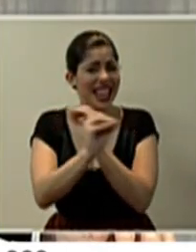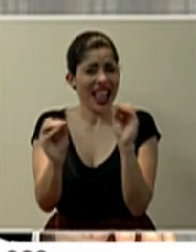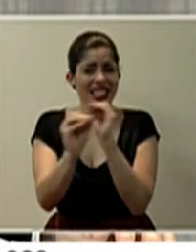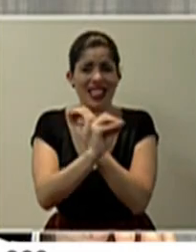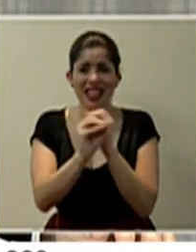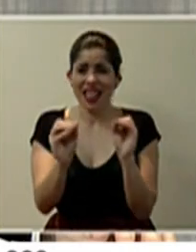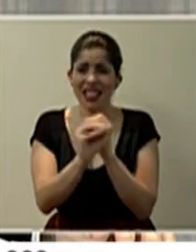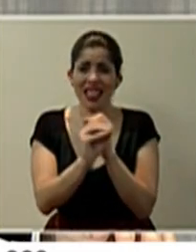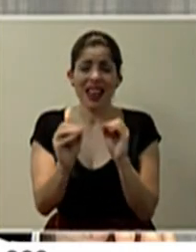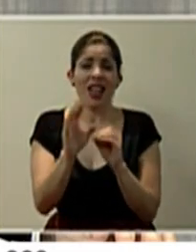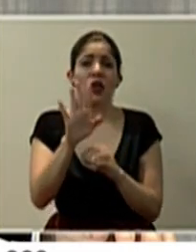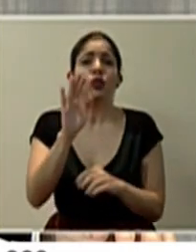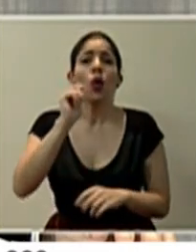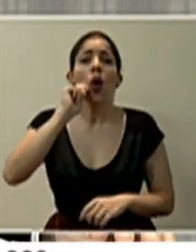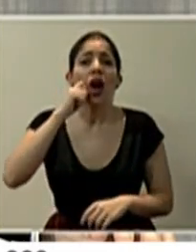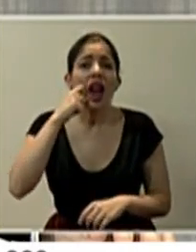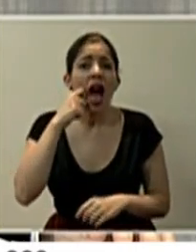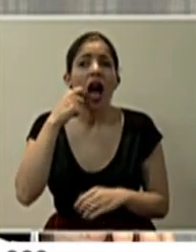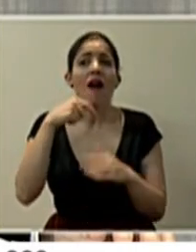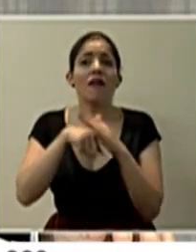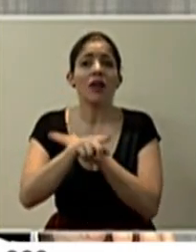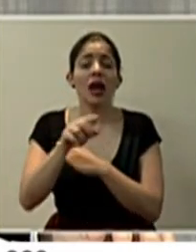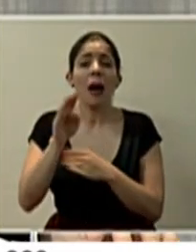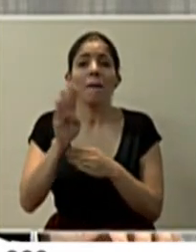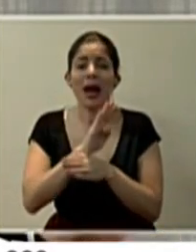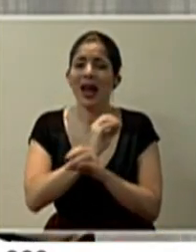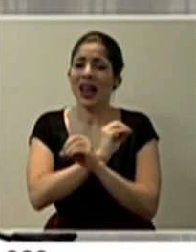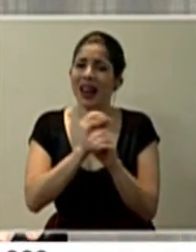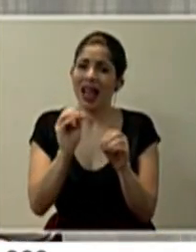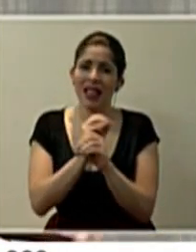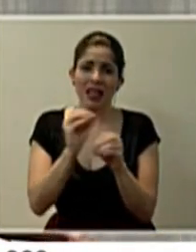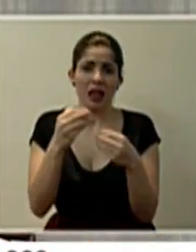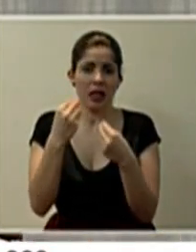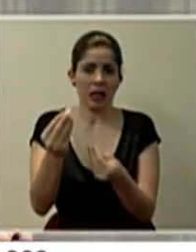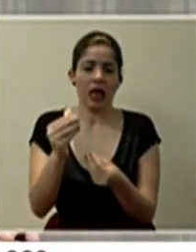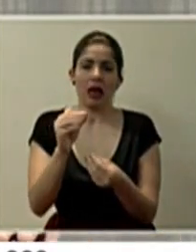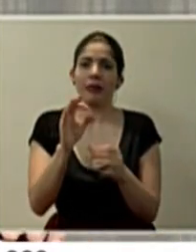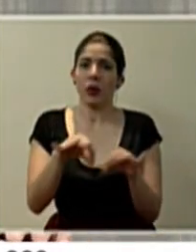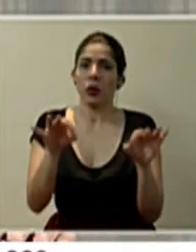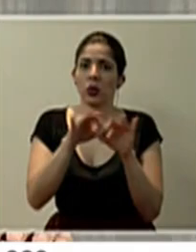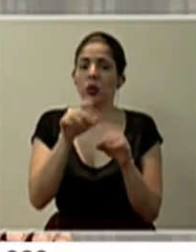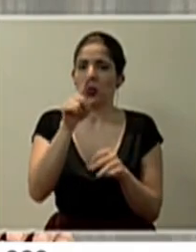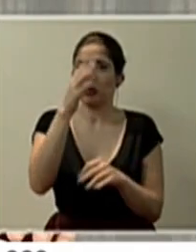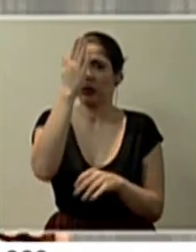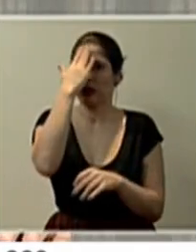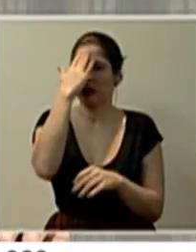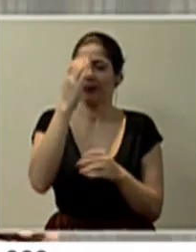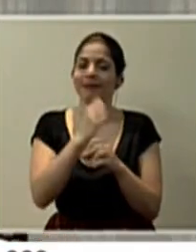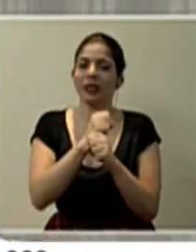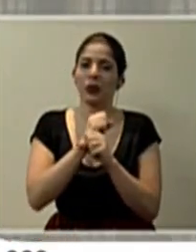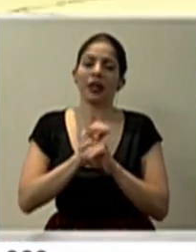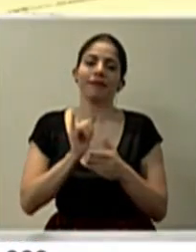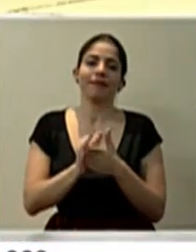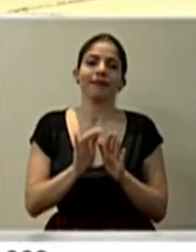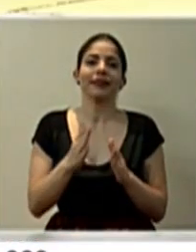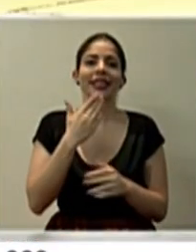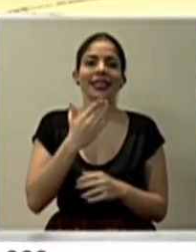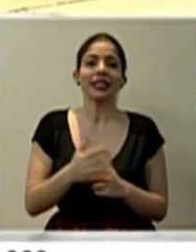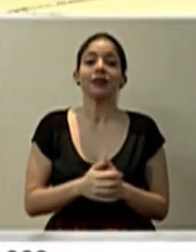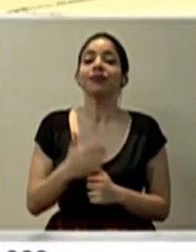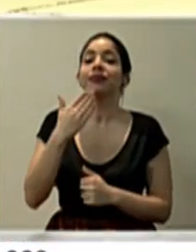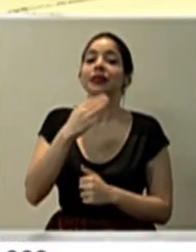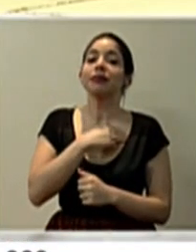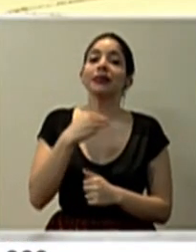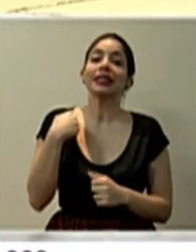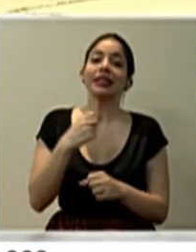datos de claves o acceso a sus cuentas bancarias. Básicamente eso es lo que corresponde a seguridad. Muchas gracias. Muchas gracias al ministro